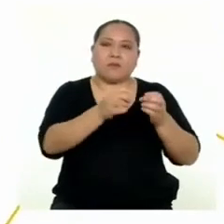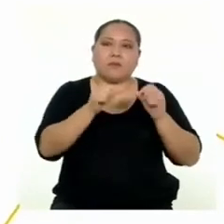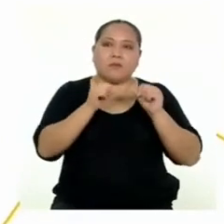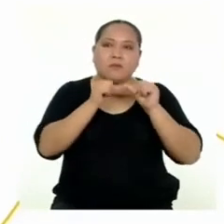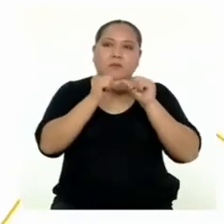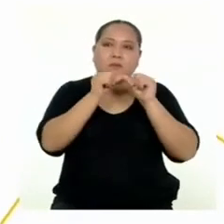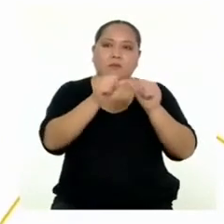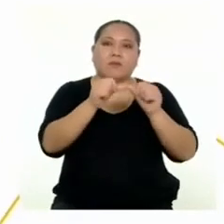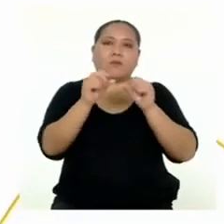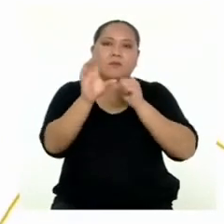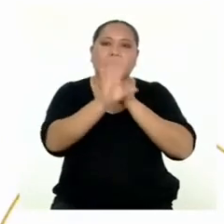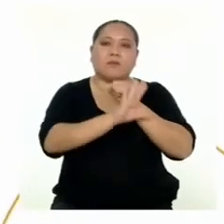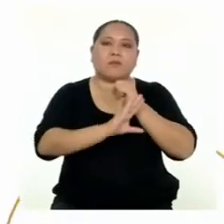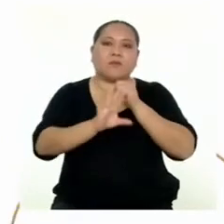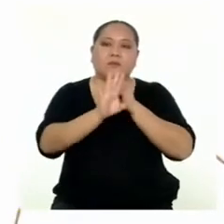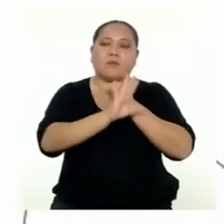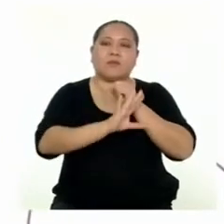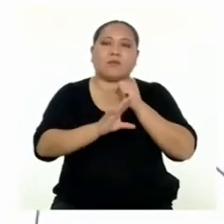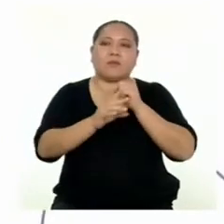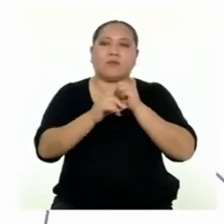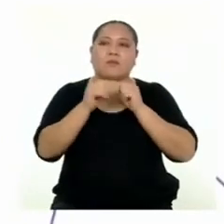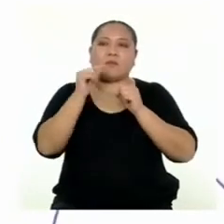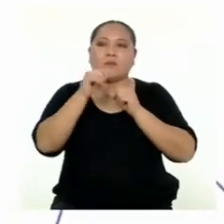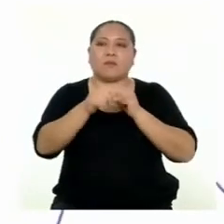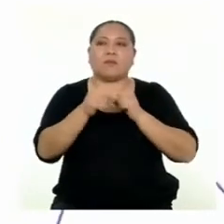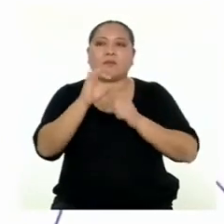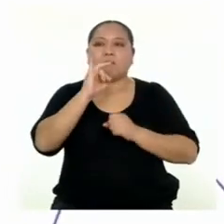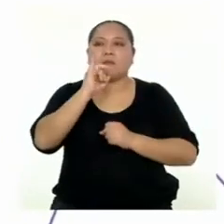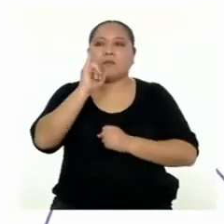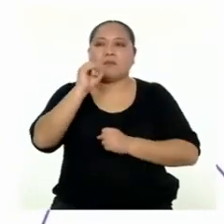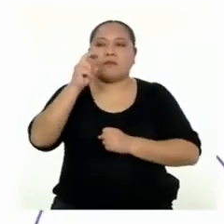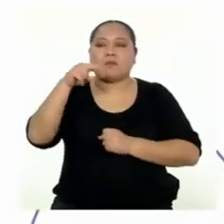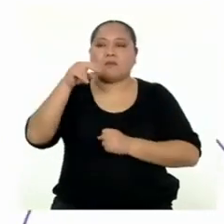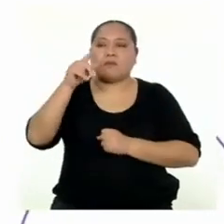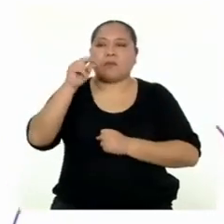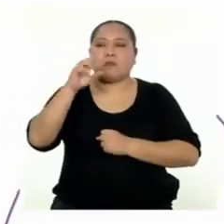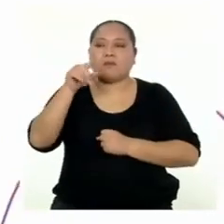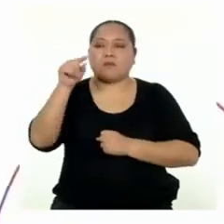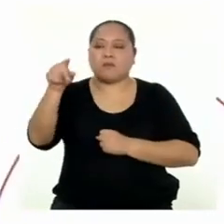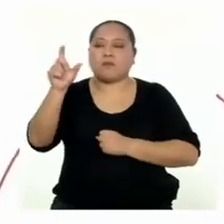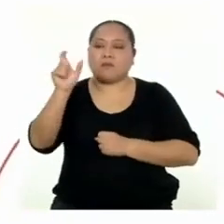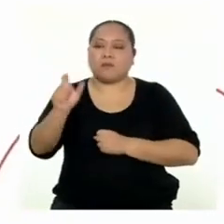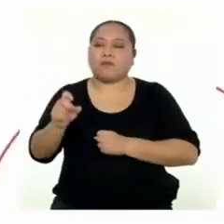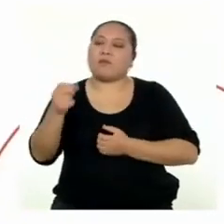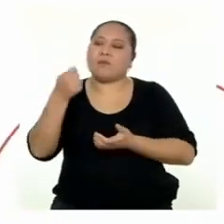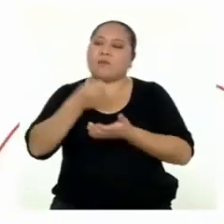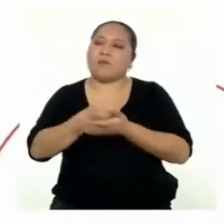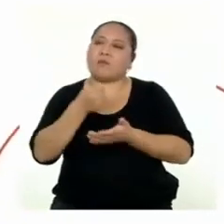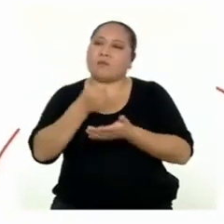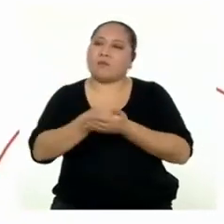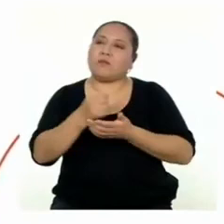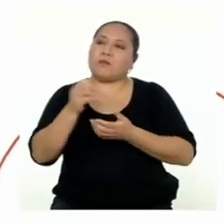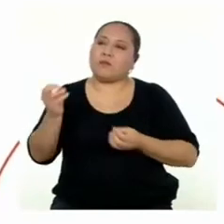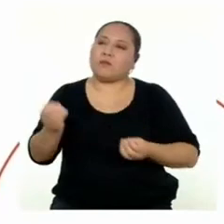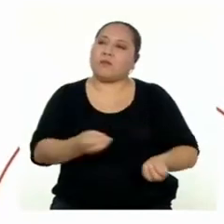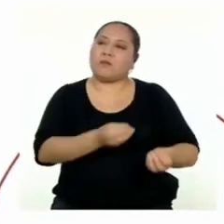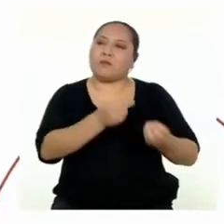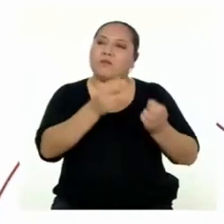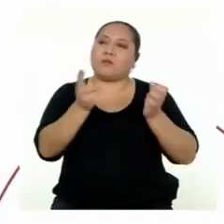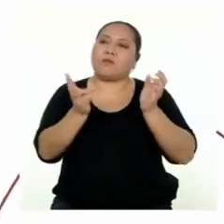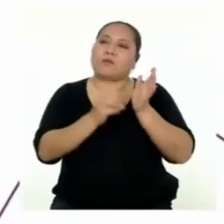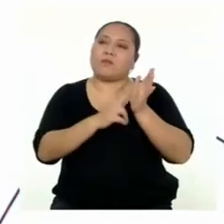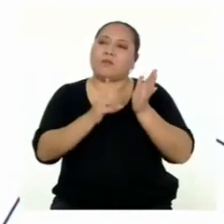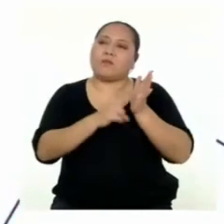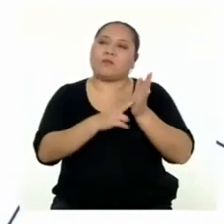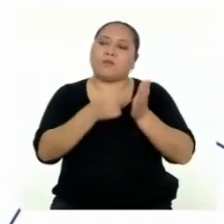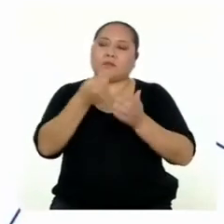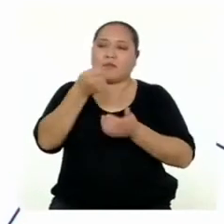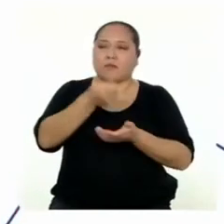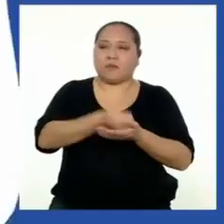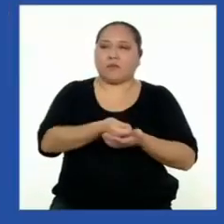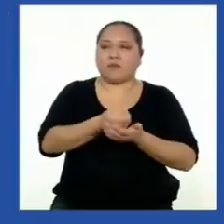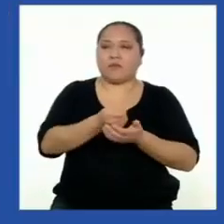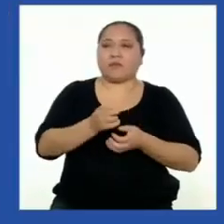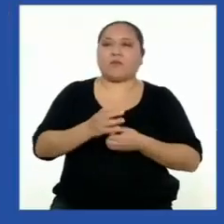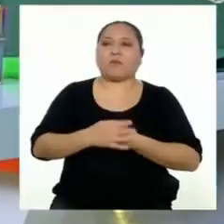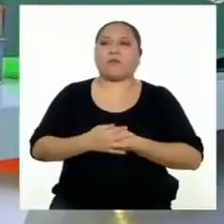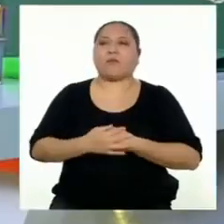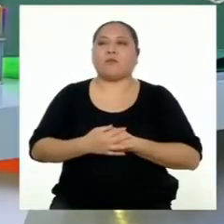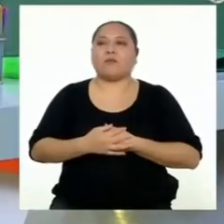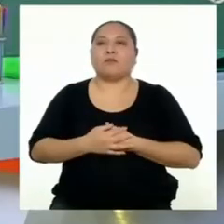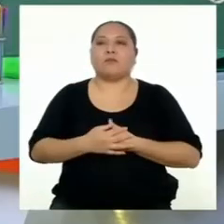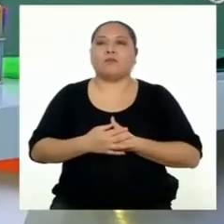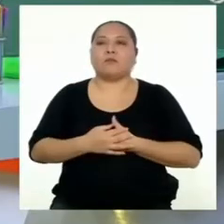preservar los intereses del ahorrista, quien finalmente genera un seguro de depósito.